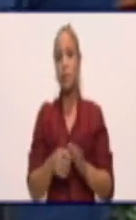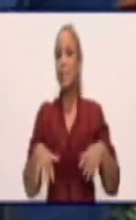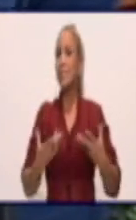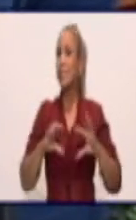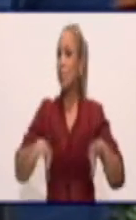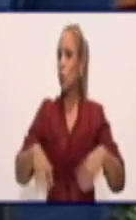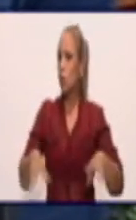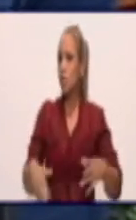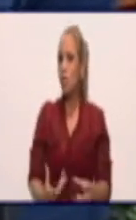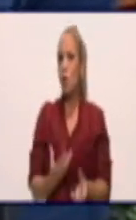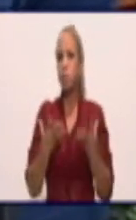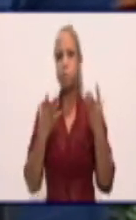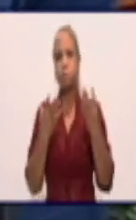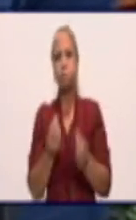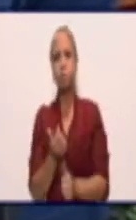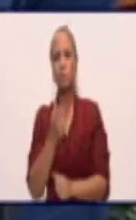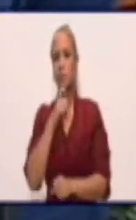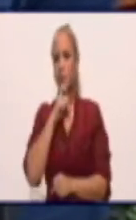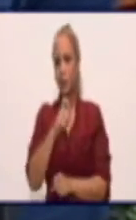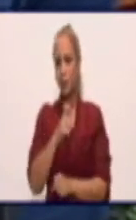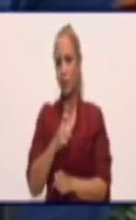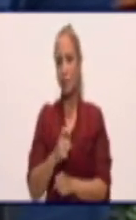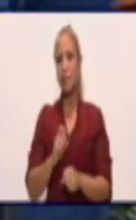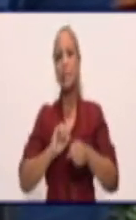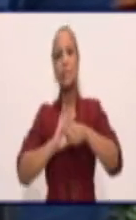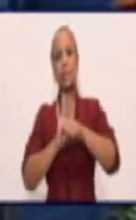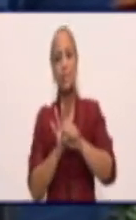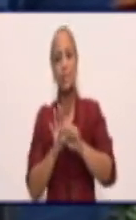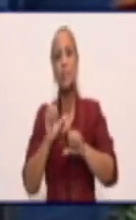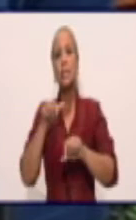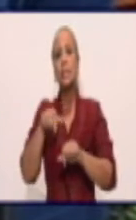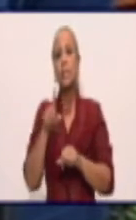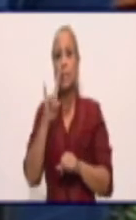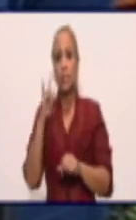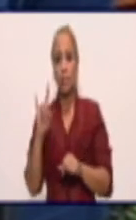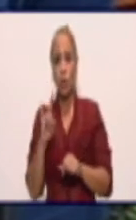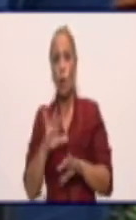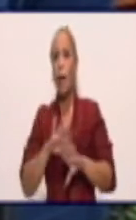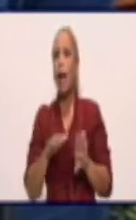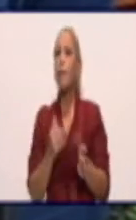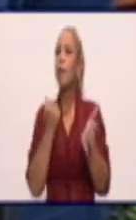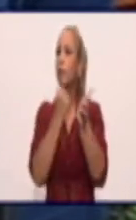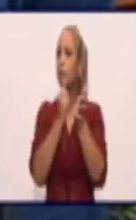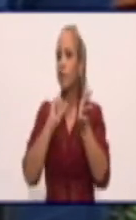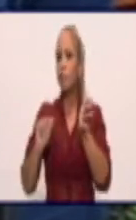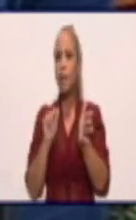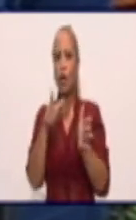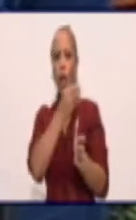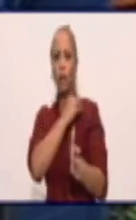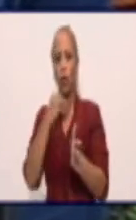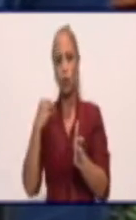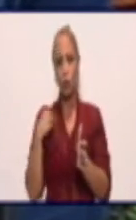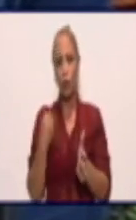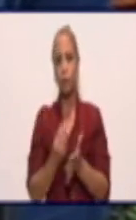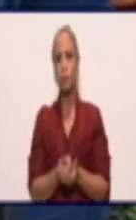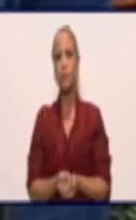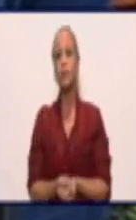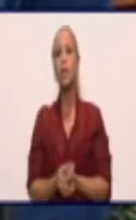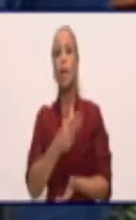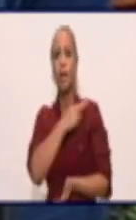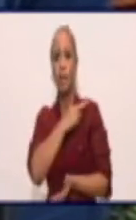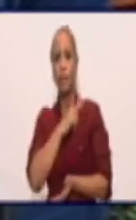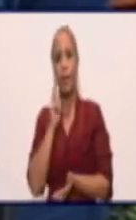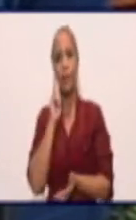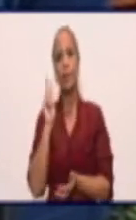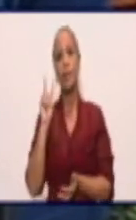situaciones más complejas a propósito de la COVID-19. Acaba de confirmarlo la doctora Kenia González Medina, jefa de atención